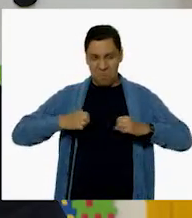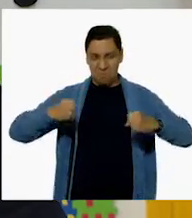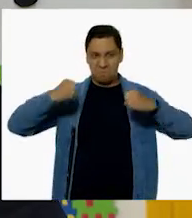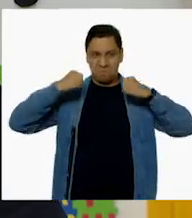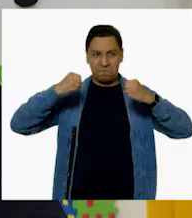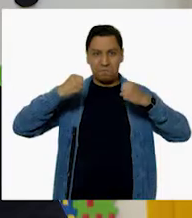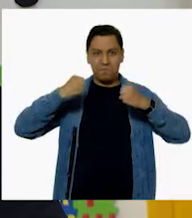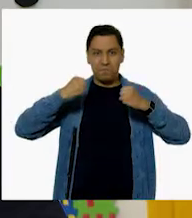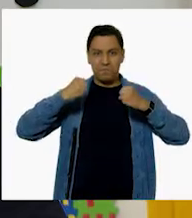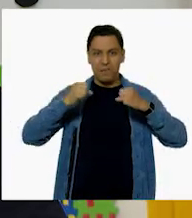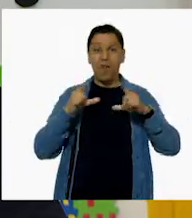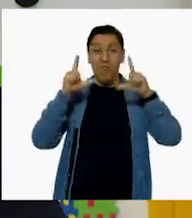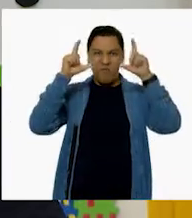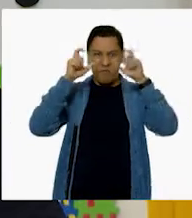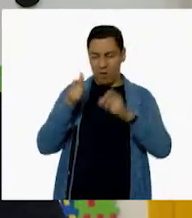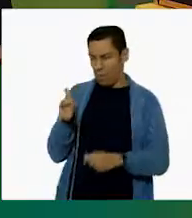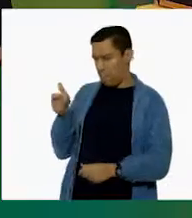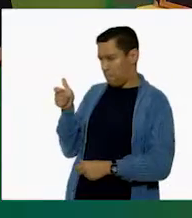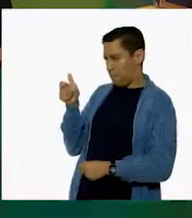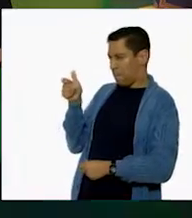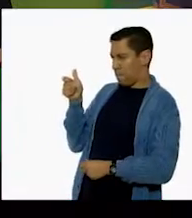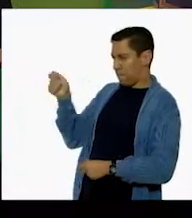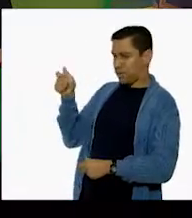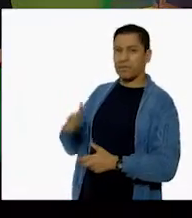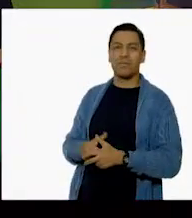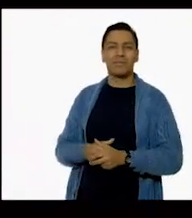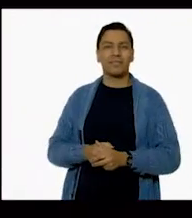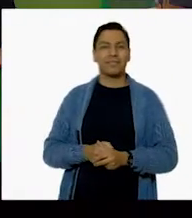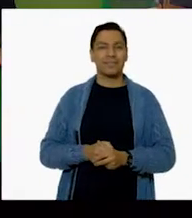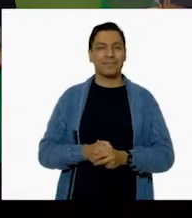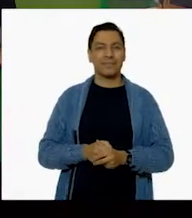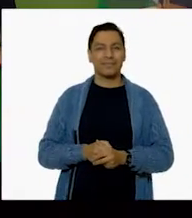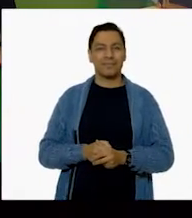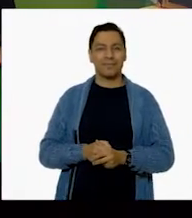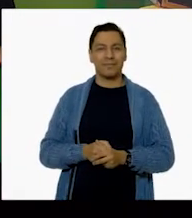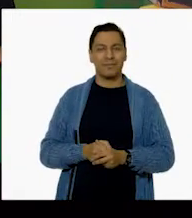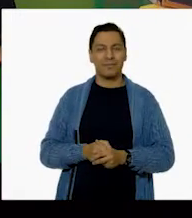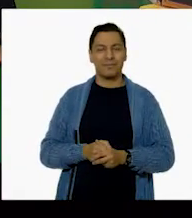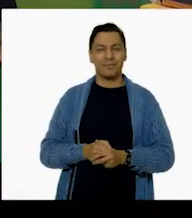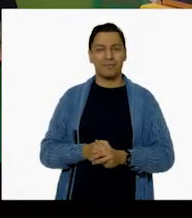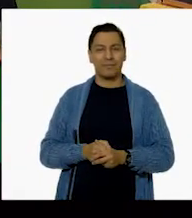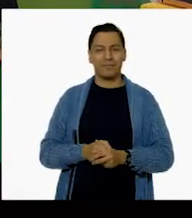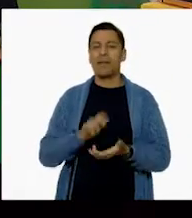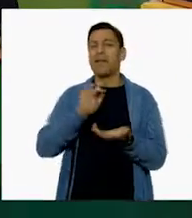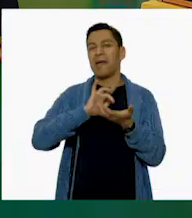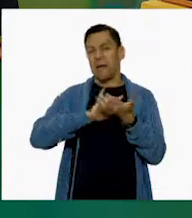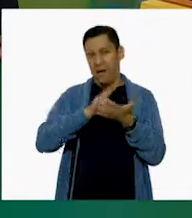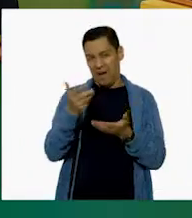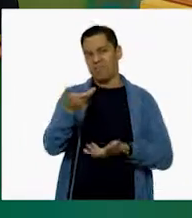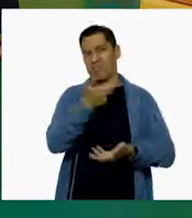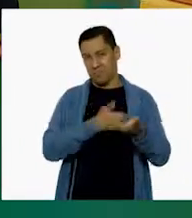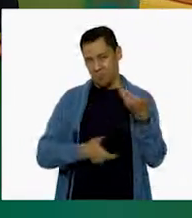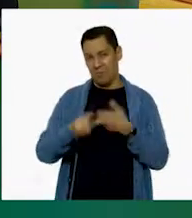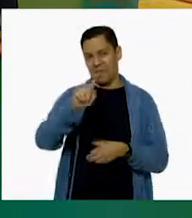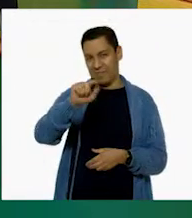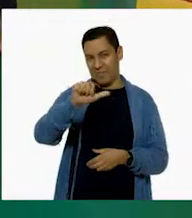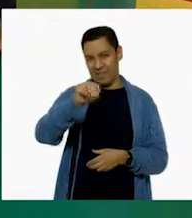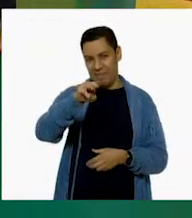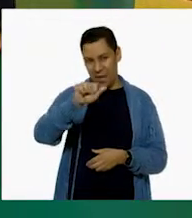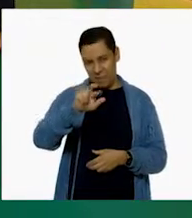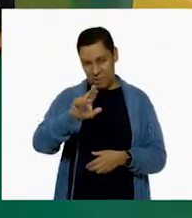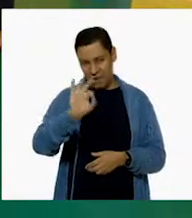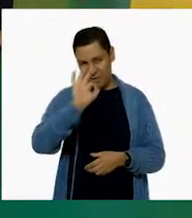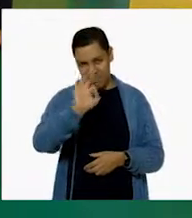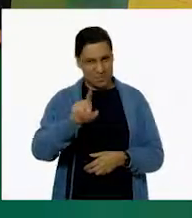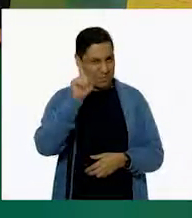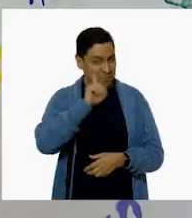parece si le tengo una foto? Sí, sí, sí, sí. Va a quedar increíble en la revista. Ay, gracias por compartirlo. Ahí está. Porque, ¿qué pasa